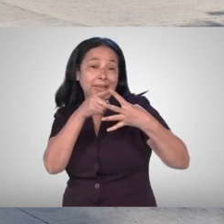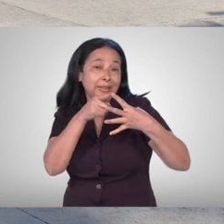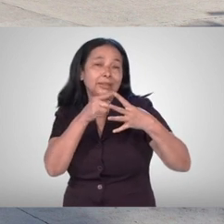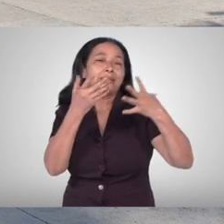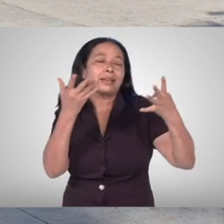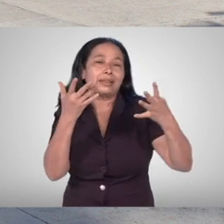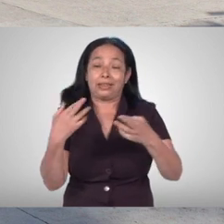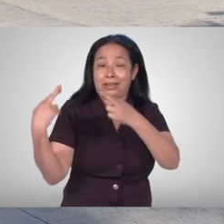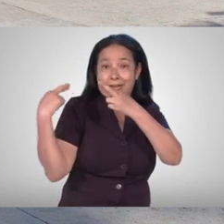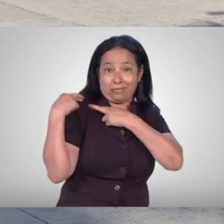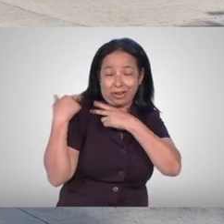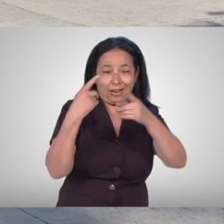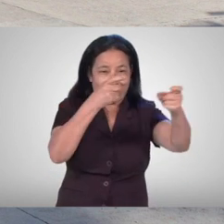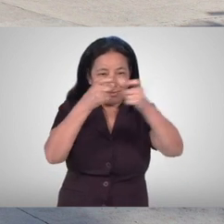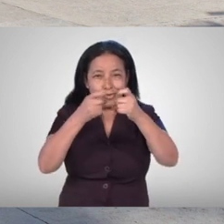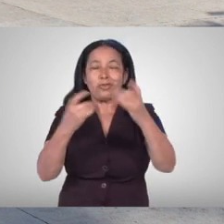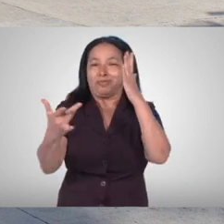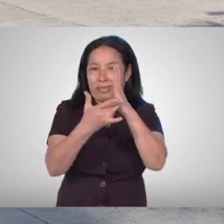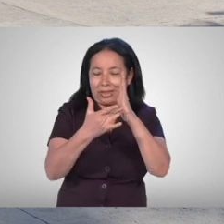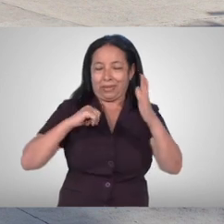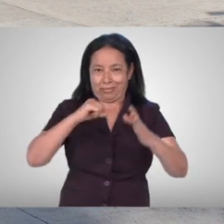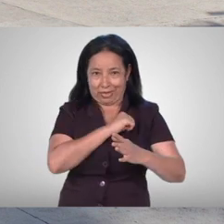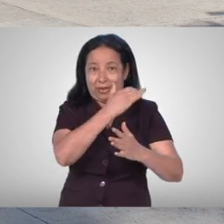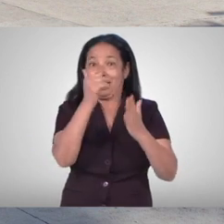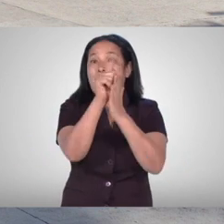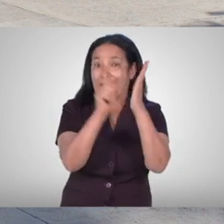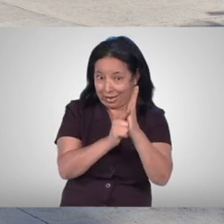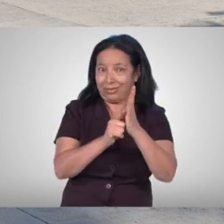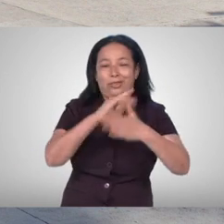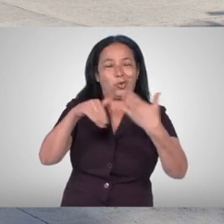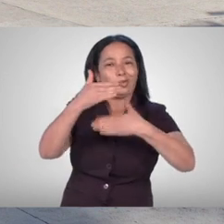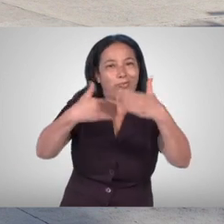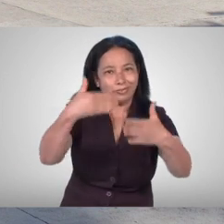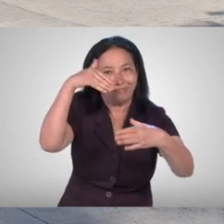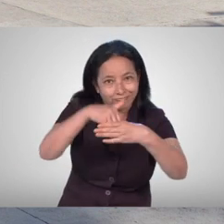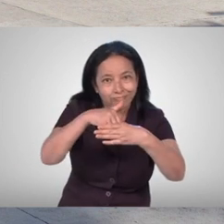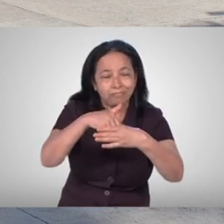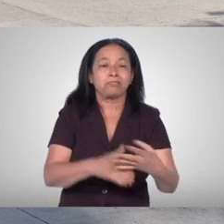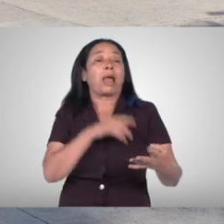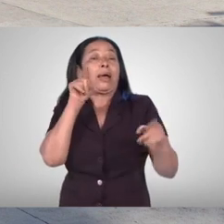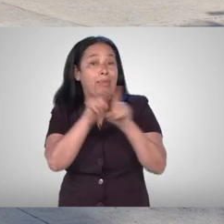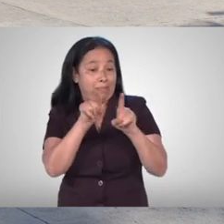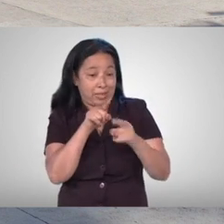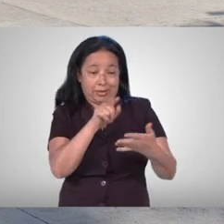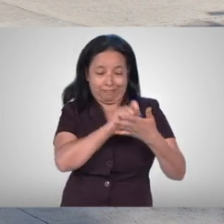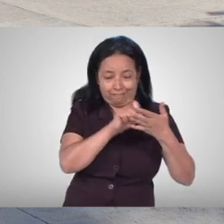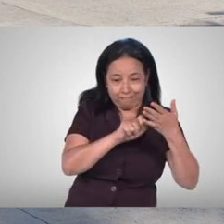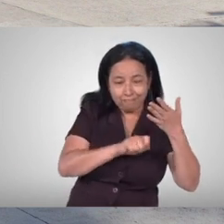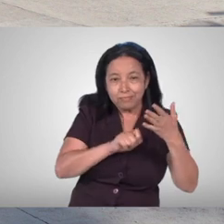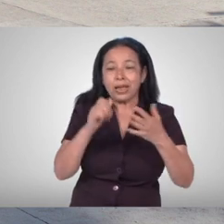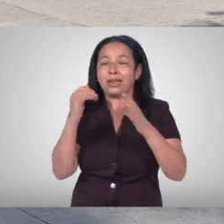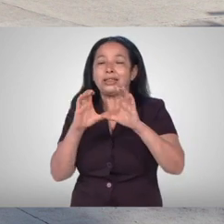es la entidad encargada de la coordinación técnica, administrativa y legal del proceso electoral. Asimismo, registra y